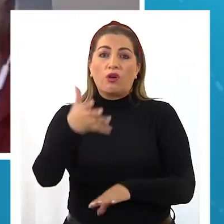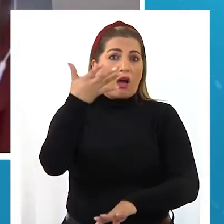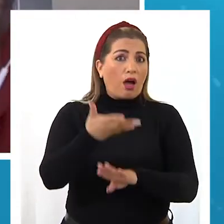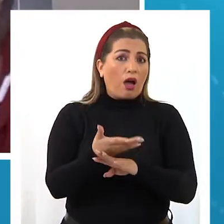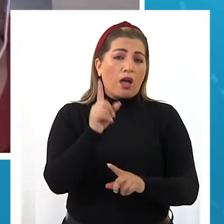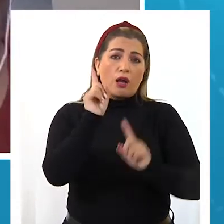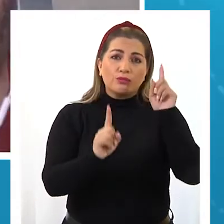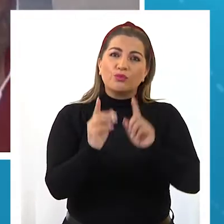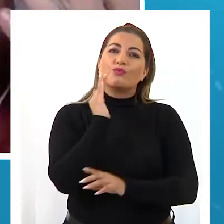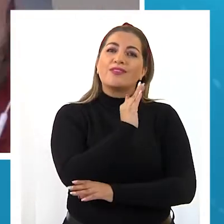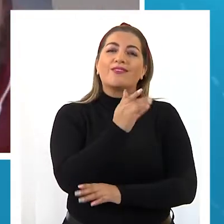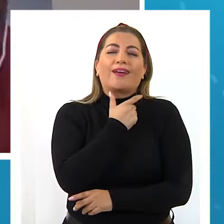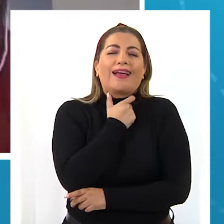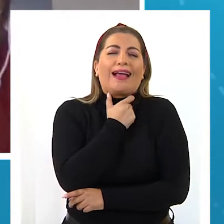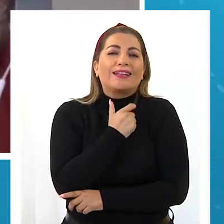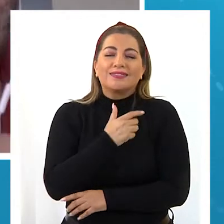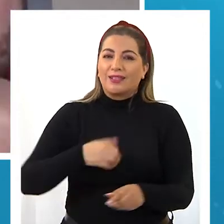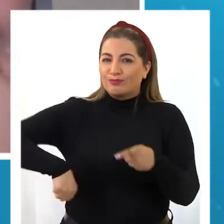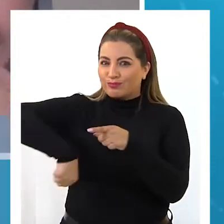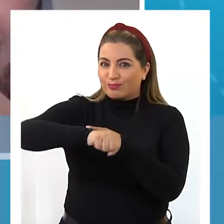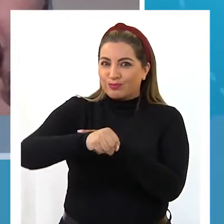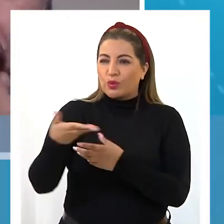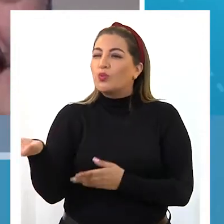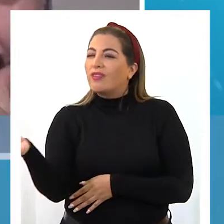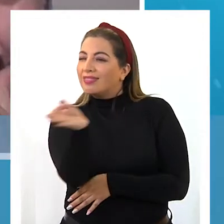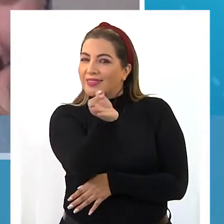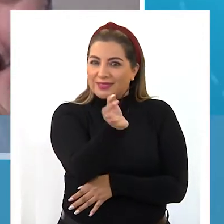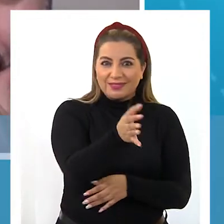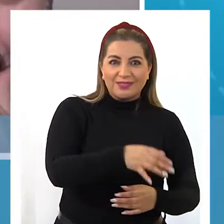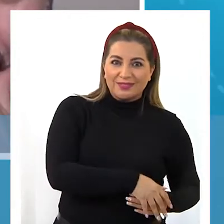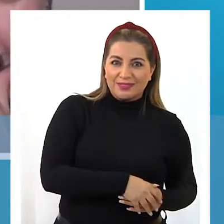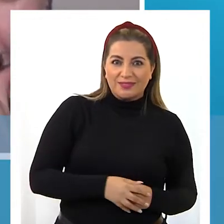muchos otros niños que también les encanta jugar. ¿Qué les dirías? Un mensaje.